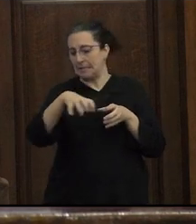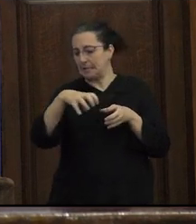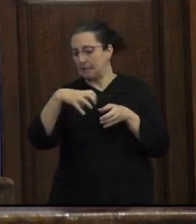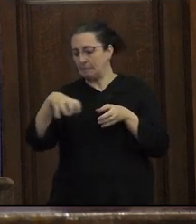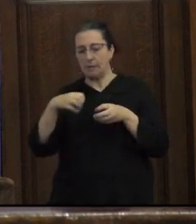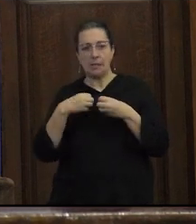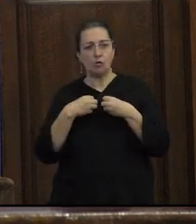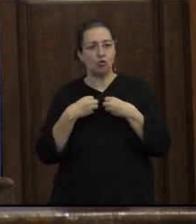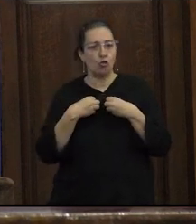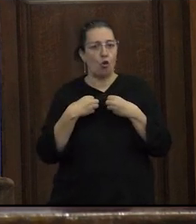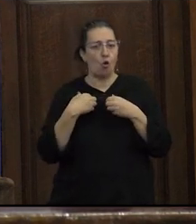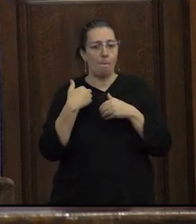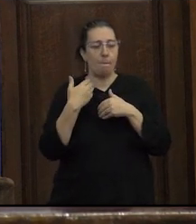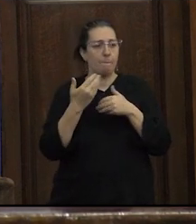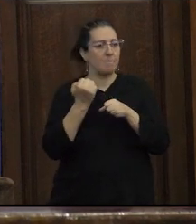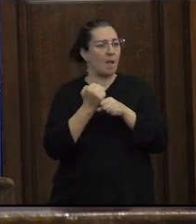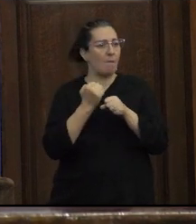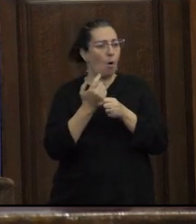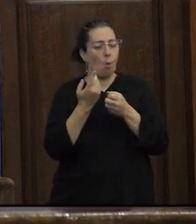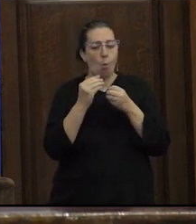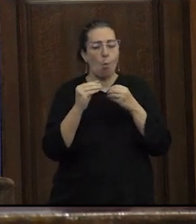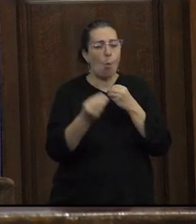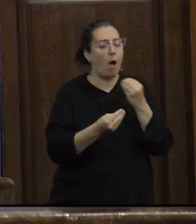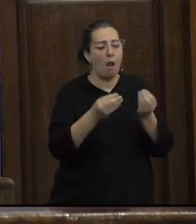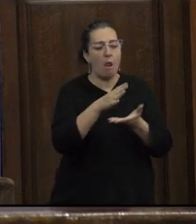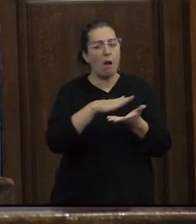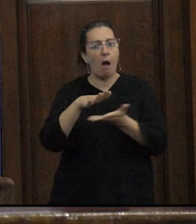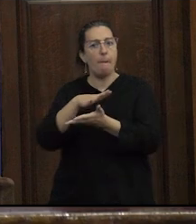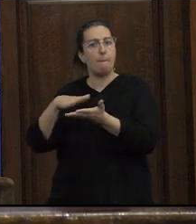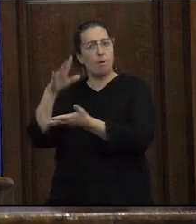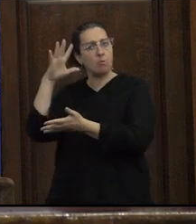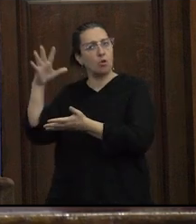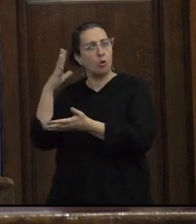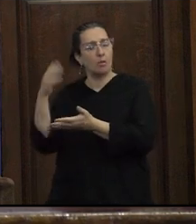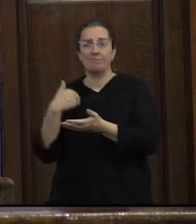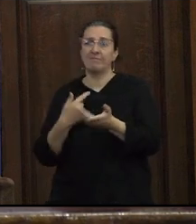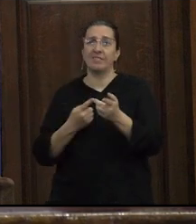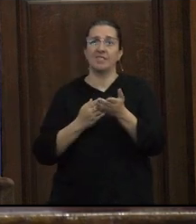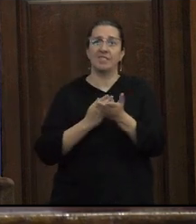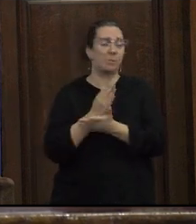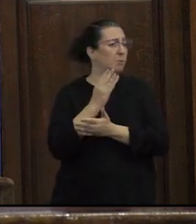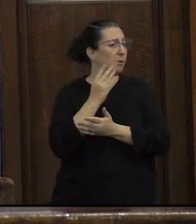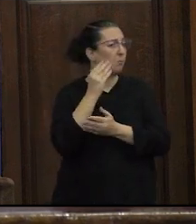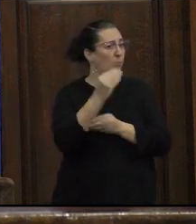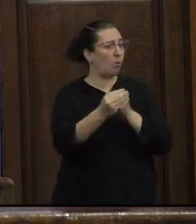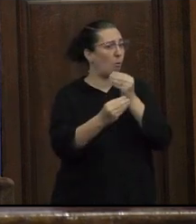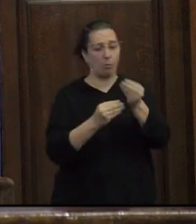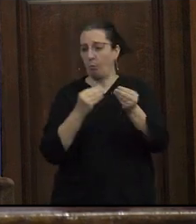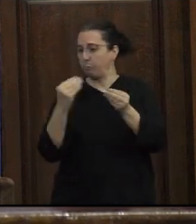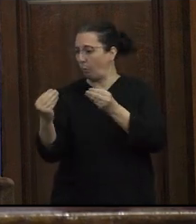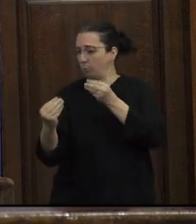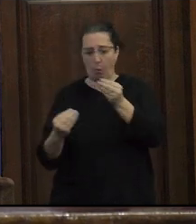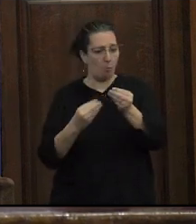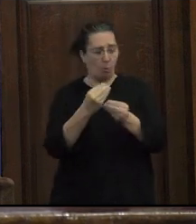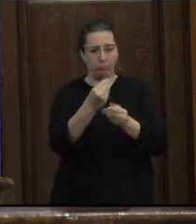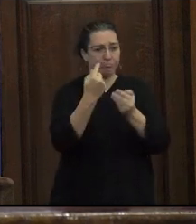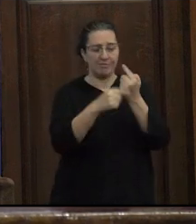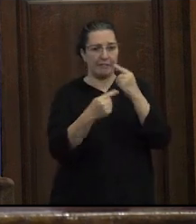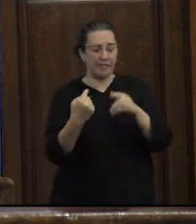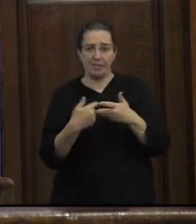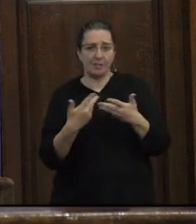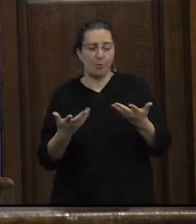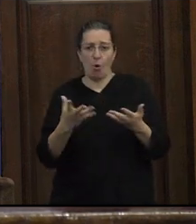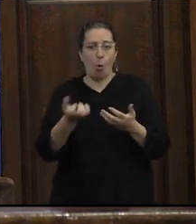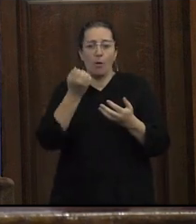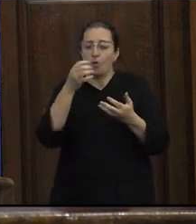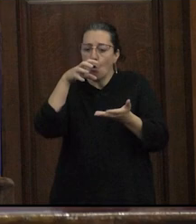campo de la psicología me desempeño y siempre termino poniendo otras psicologías porque no puedo poner ningún campo que me contenga